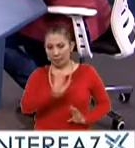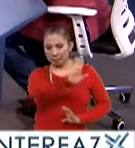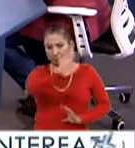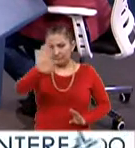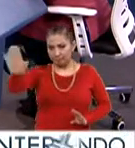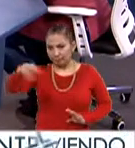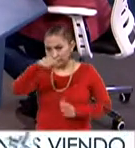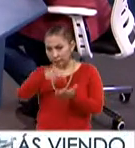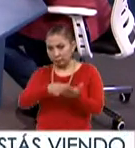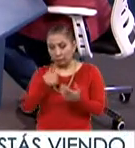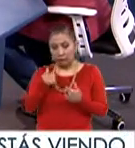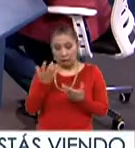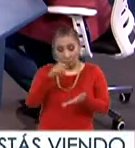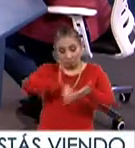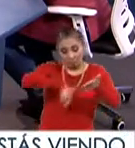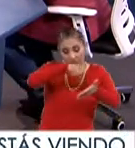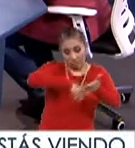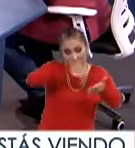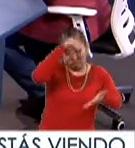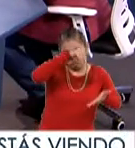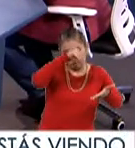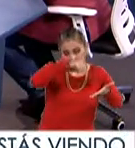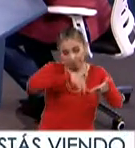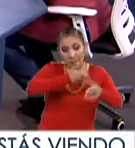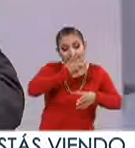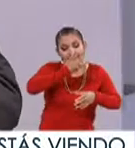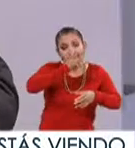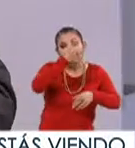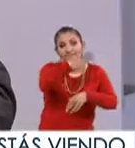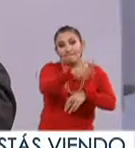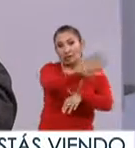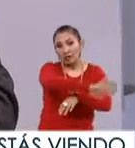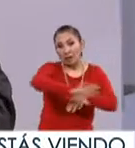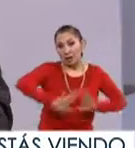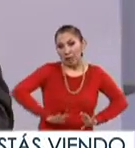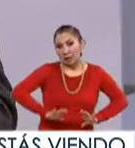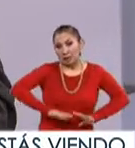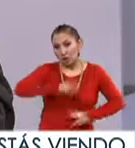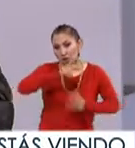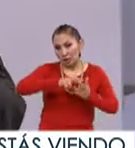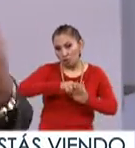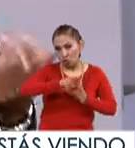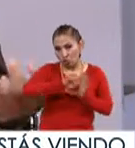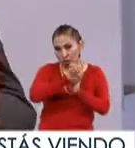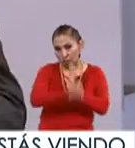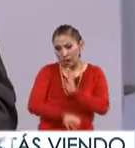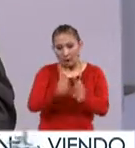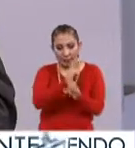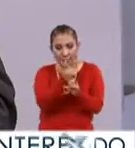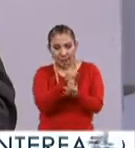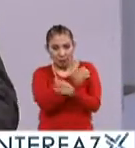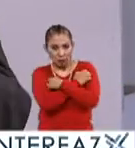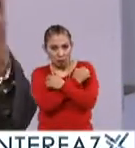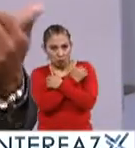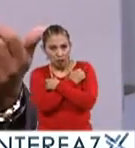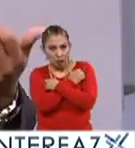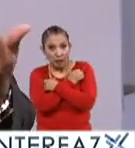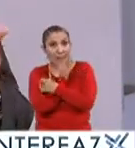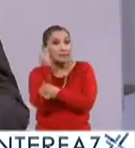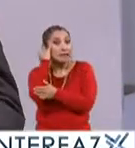propias, incluso el rediseño está adaptado según las características. Por ejemplo, hay licenciatura en educación